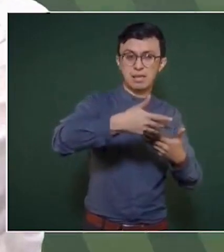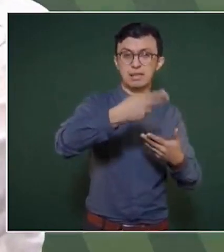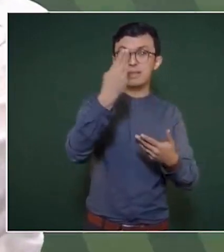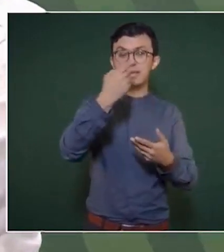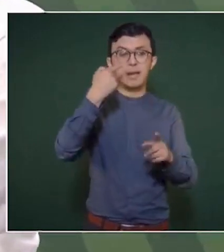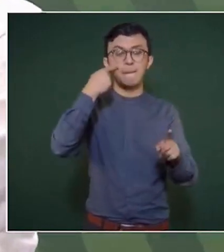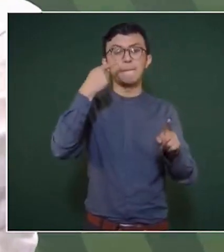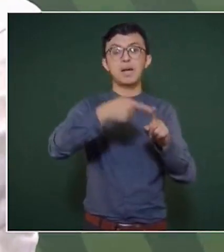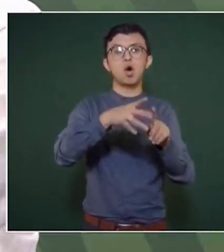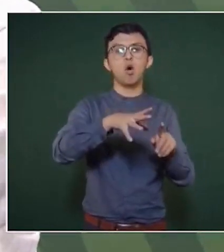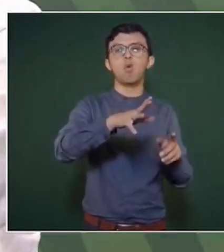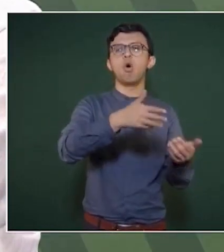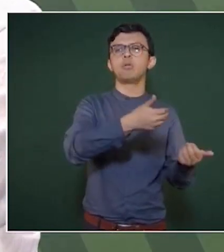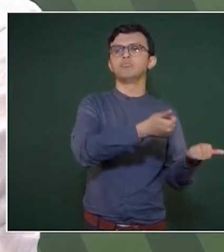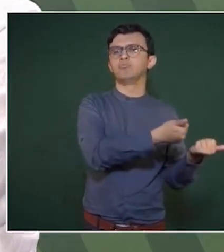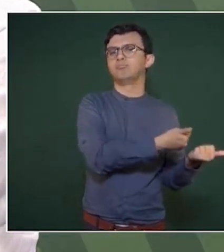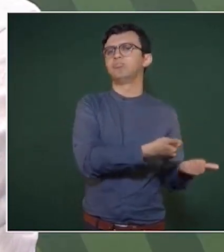flete.